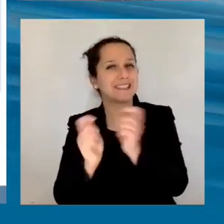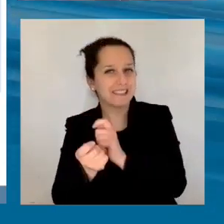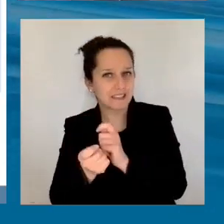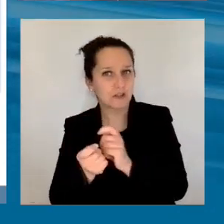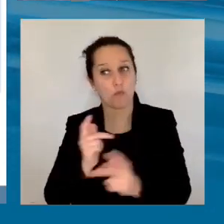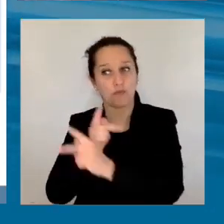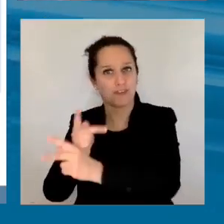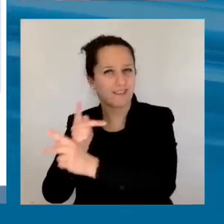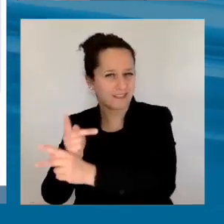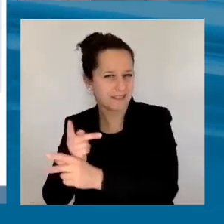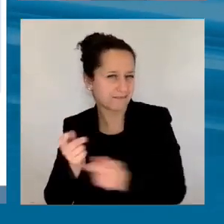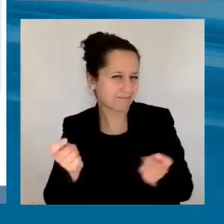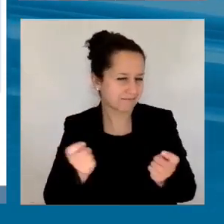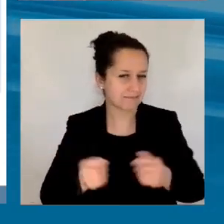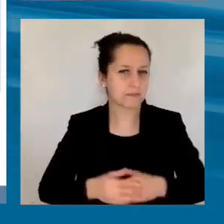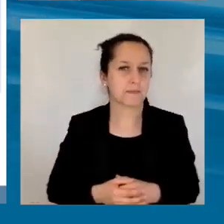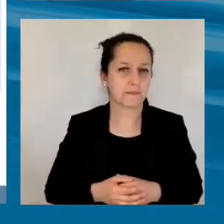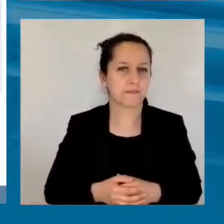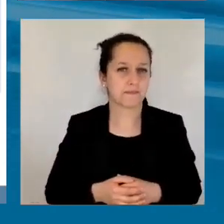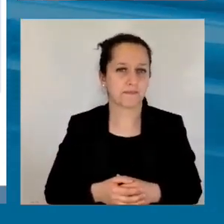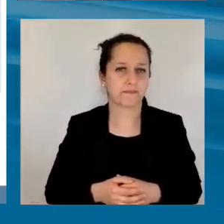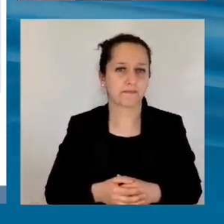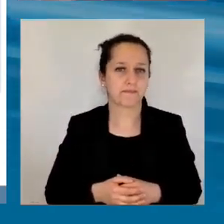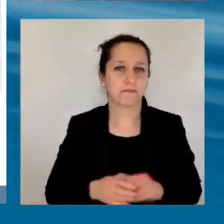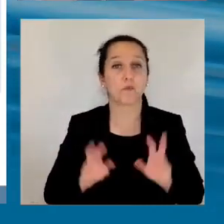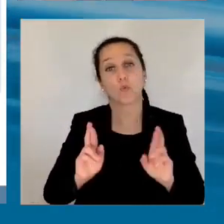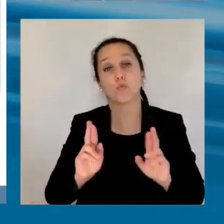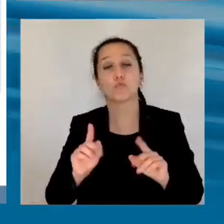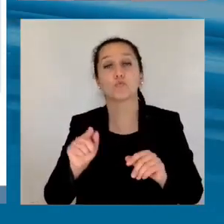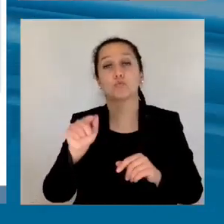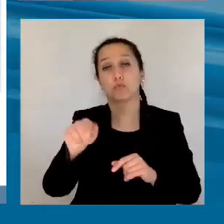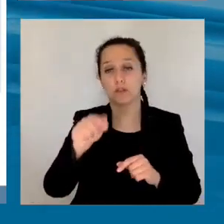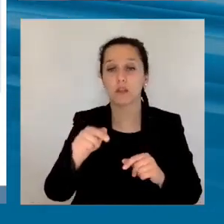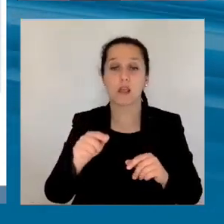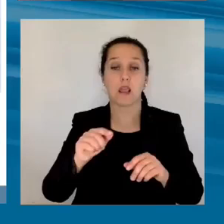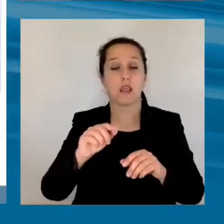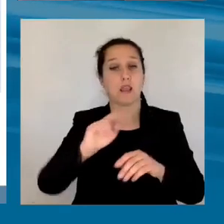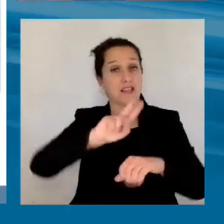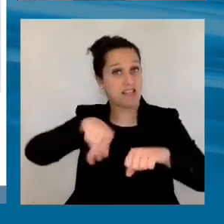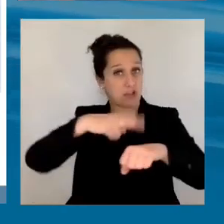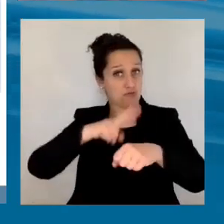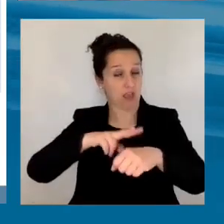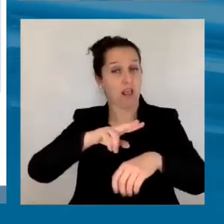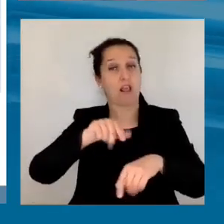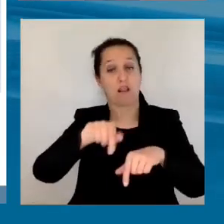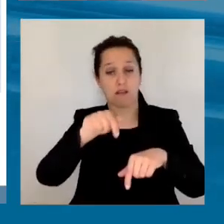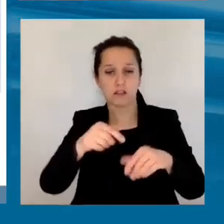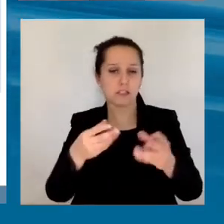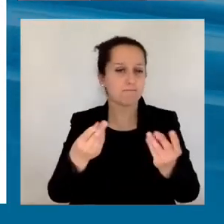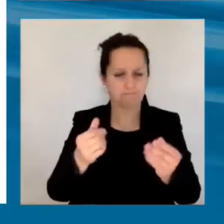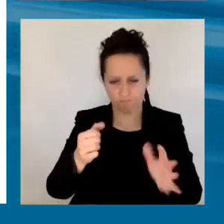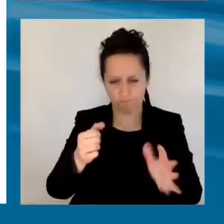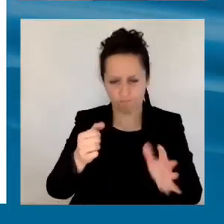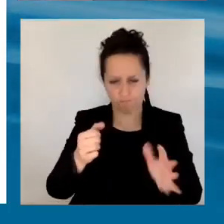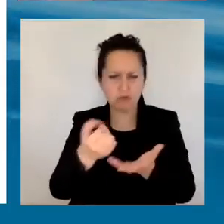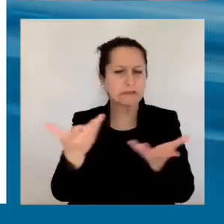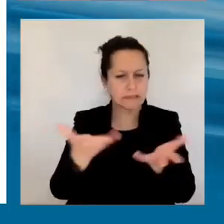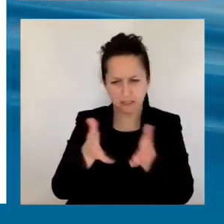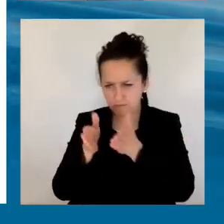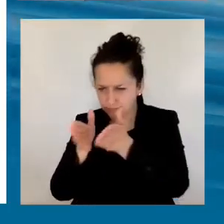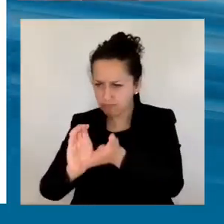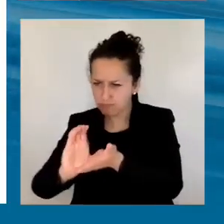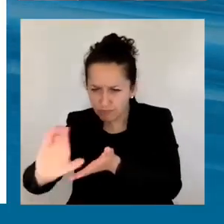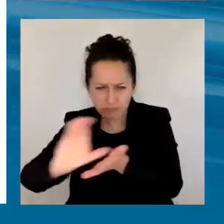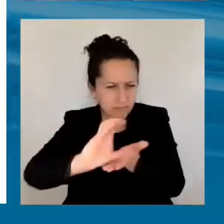el fortalecimiento de los procesos de preparación de los presupuestos nacionales, adquisiciones, inversión pública, etcétera.